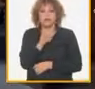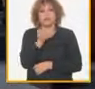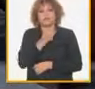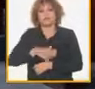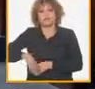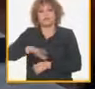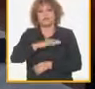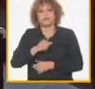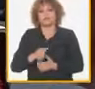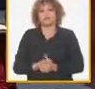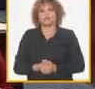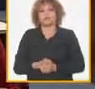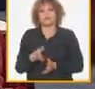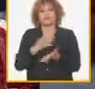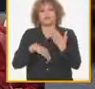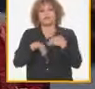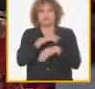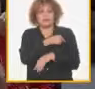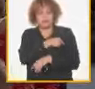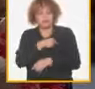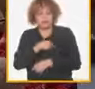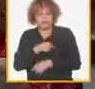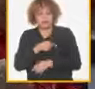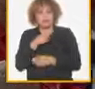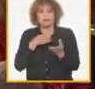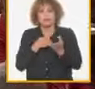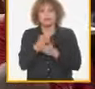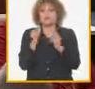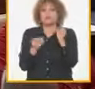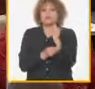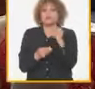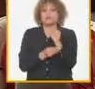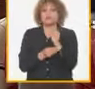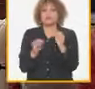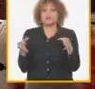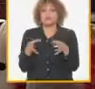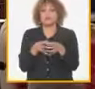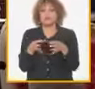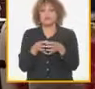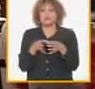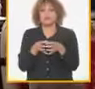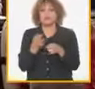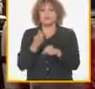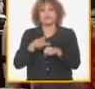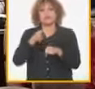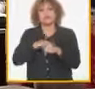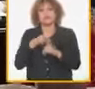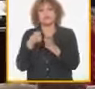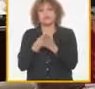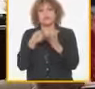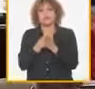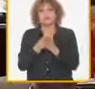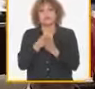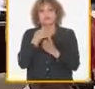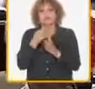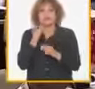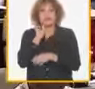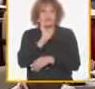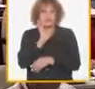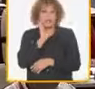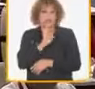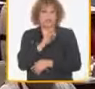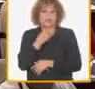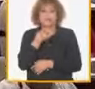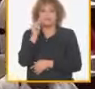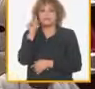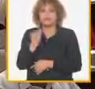Ministerio del Interior continuó reforzando sus sistemas de integración ministerial para la prevención y el enfrentamiento a la delincuencia personas de